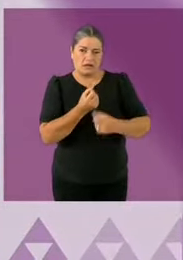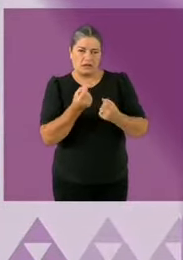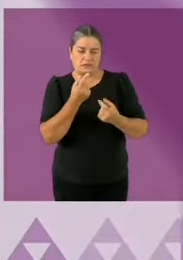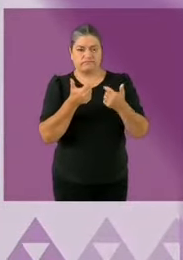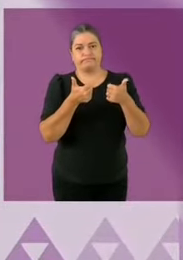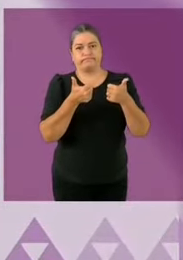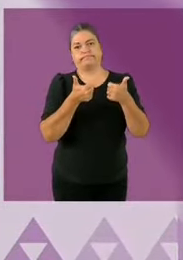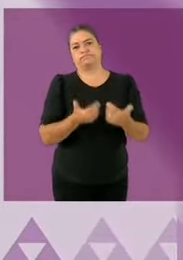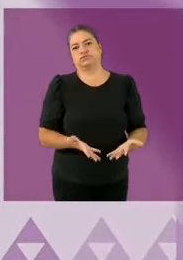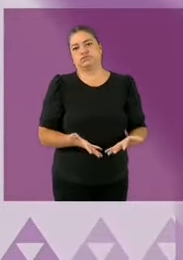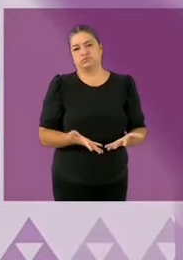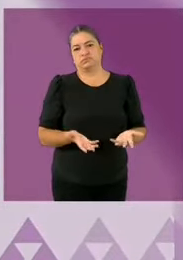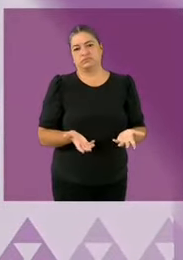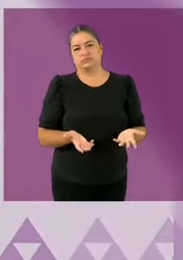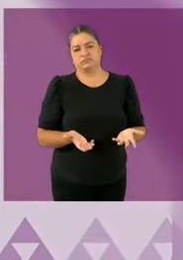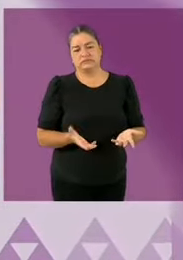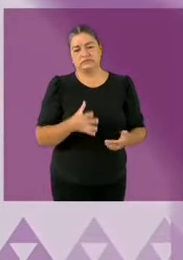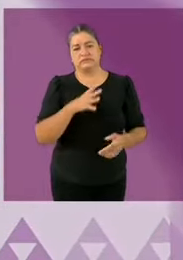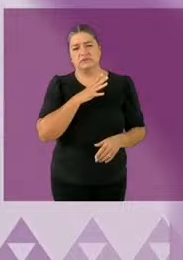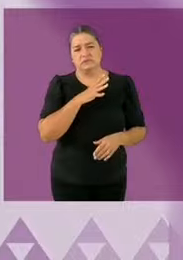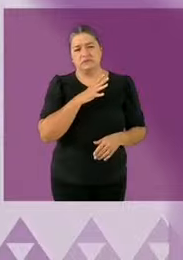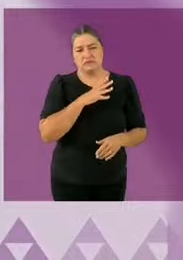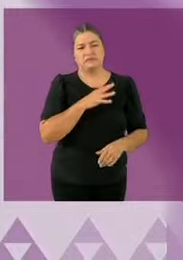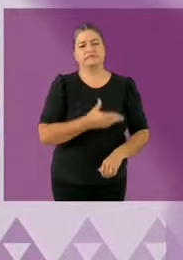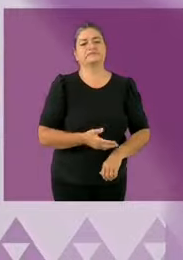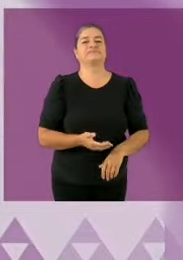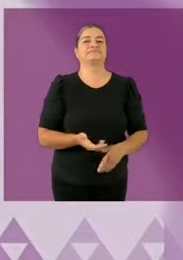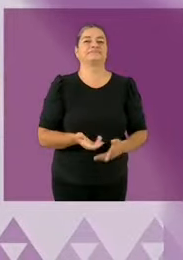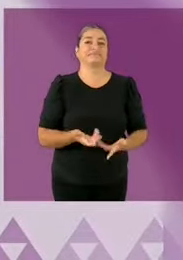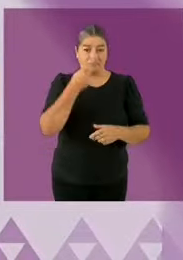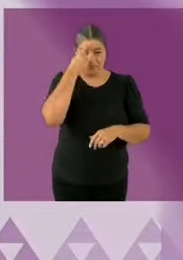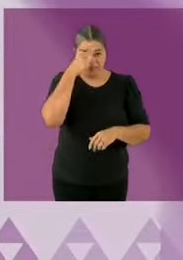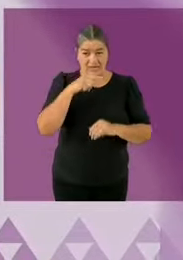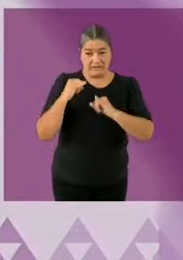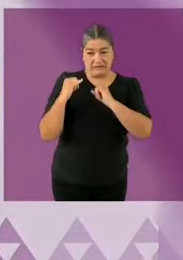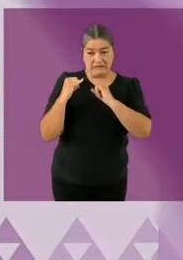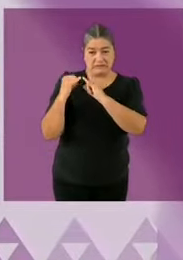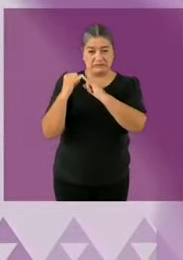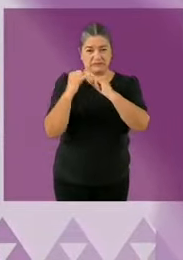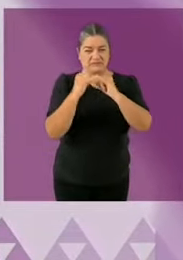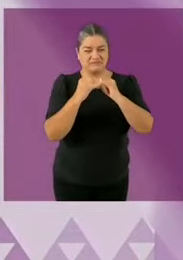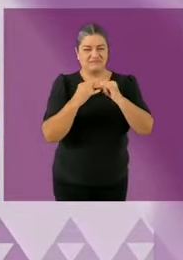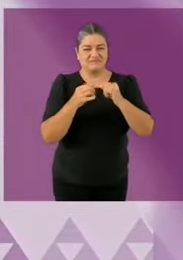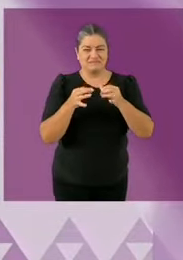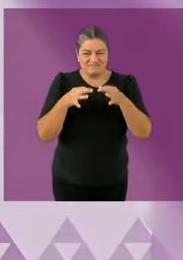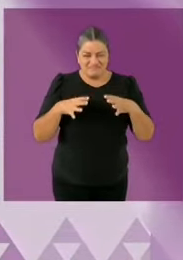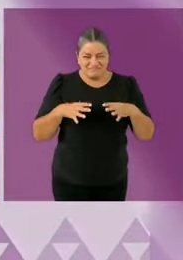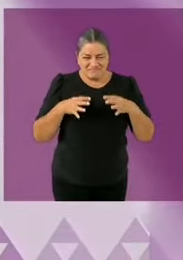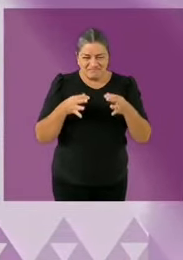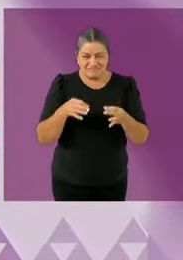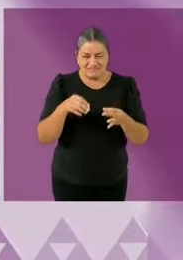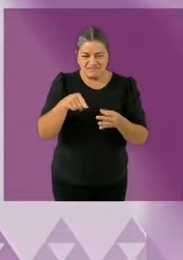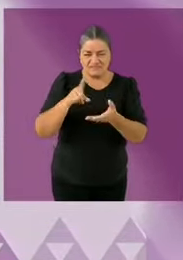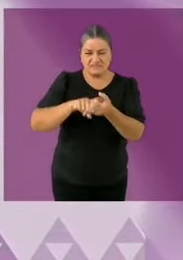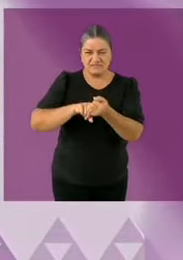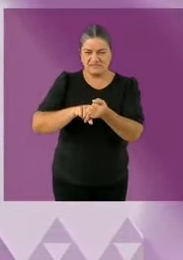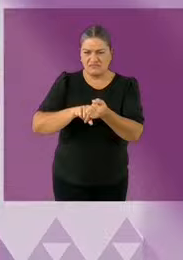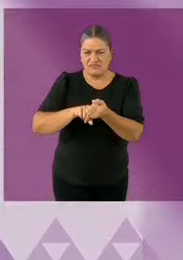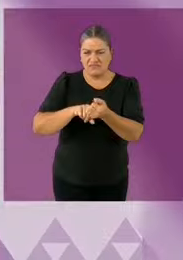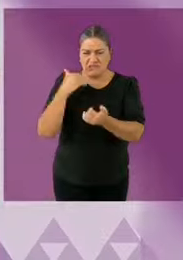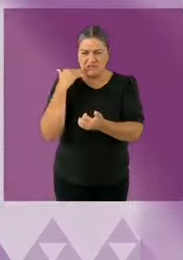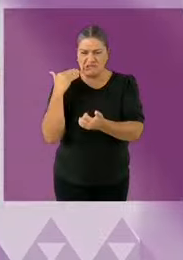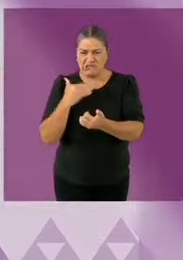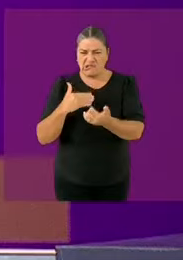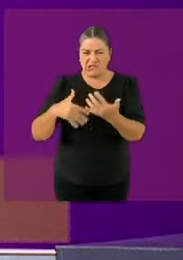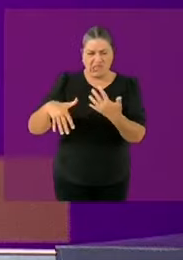país mueren a los pocos años de haberse inaugurado por la complicación que tenemos y este programa de mejora de trámites lo debemos de